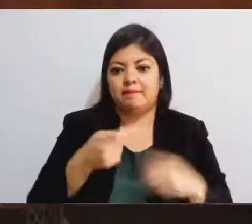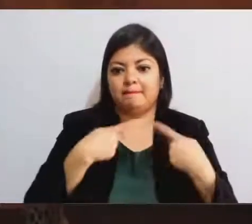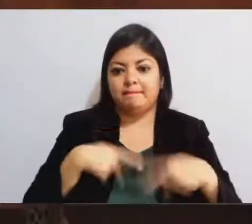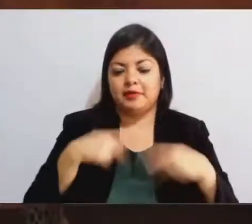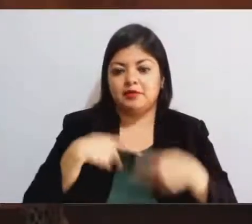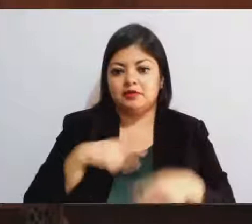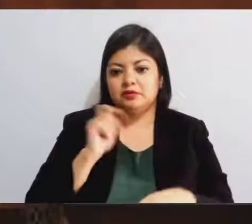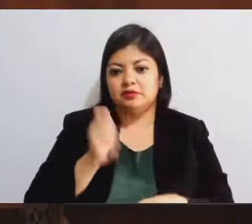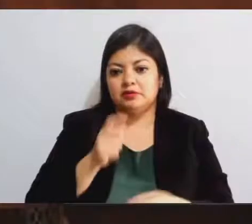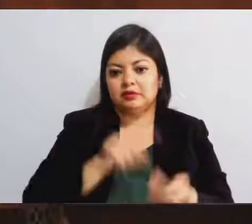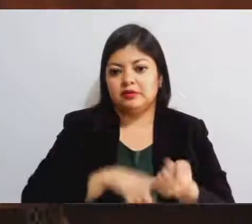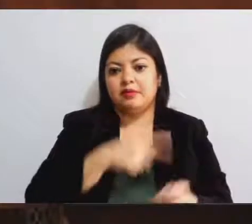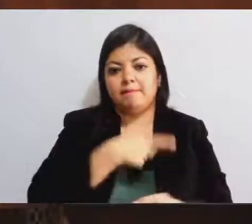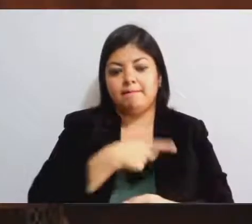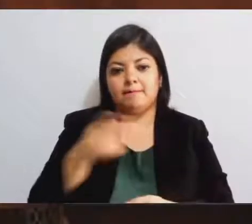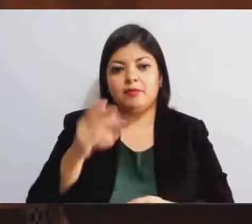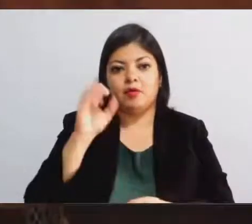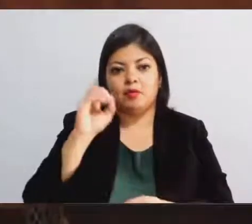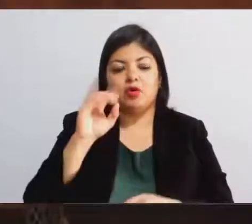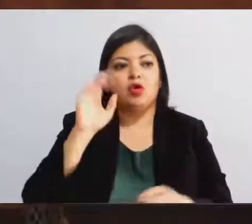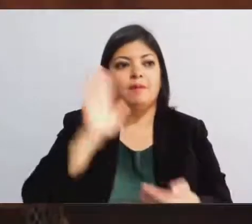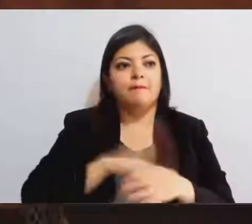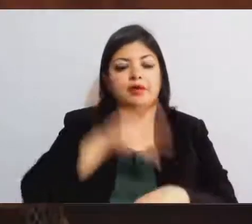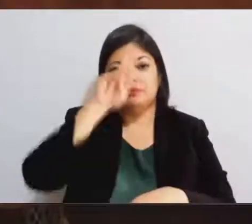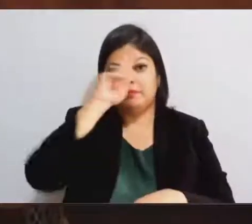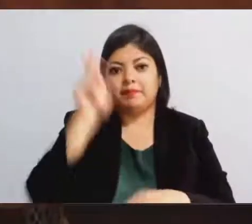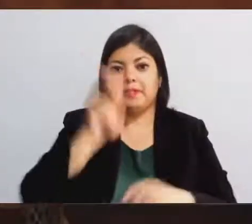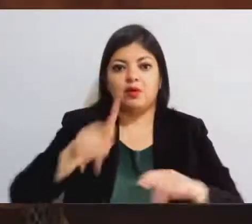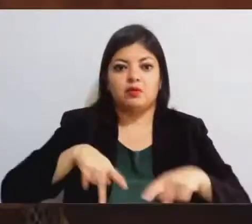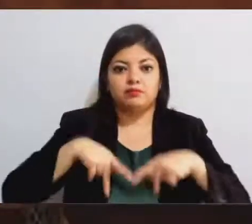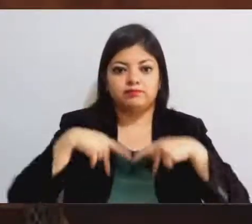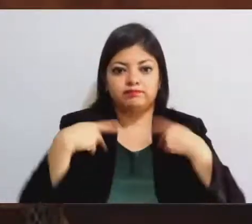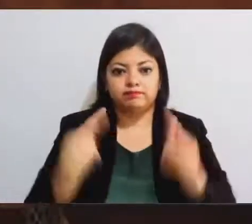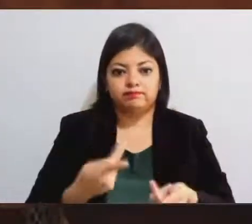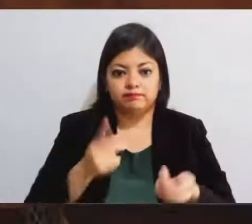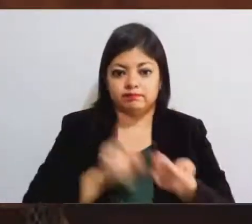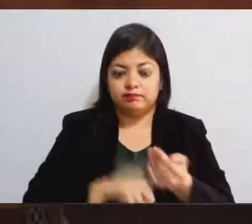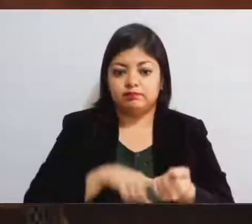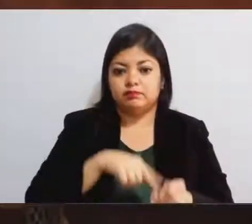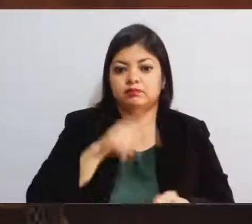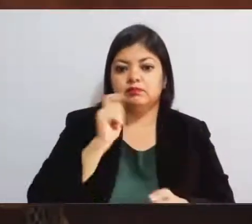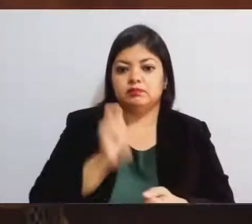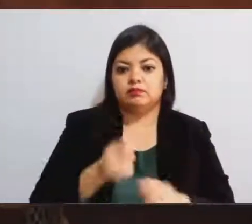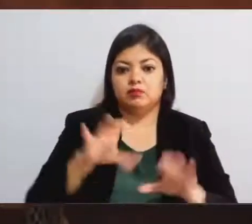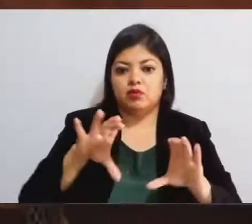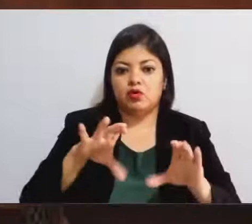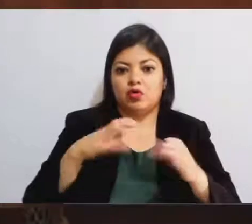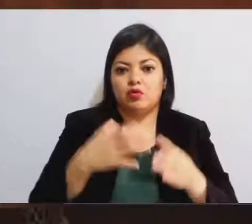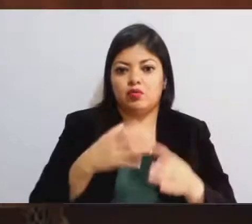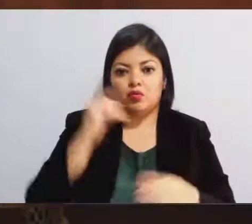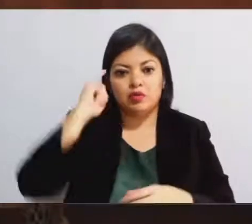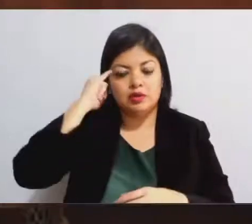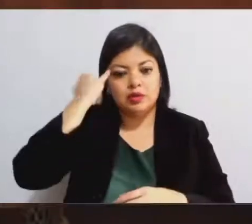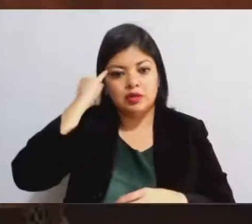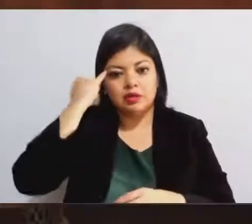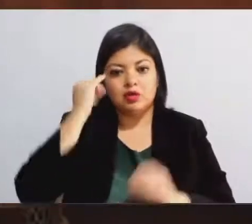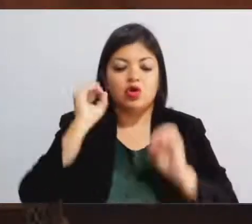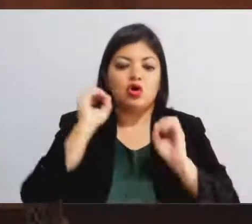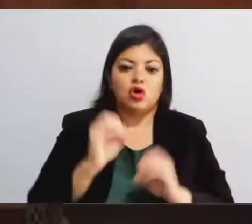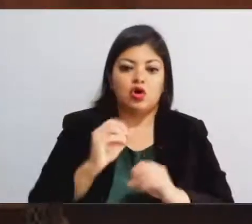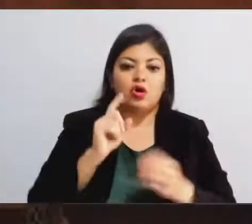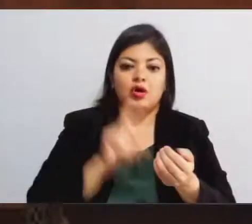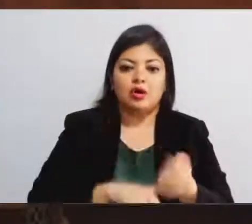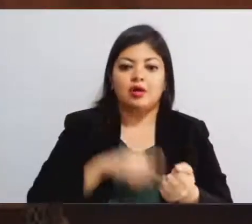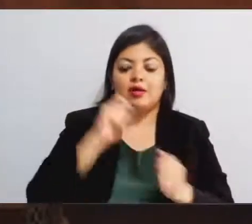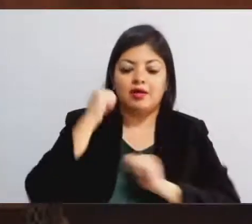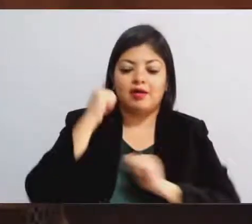o extrema vulnerabilidad, pertenecientes a comunidades indígenas o afromexicanas,